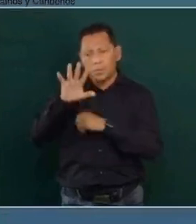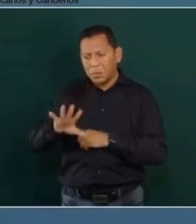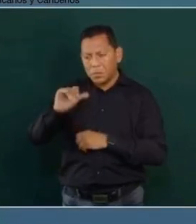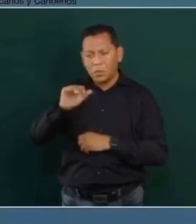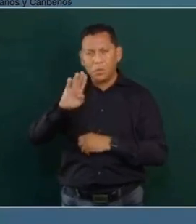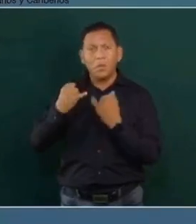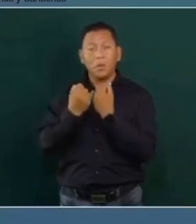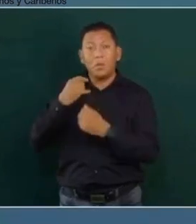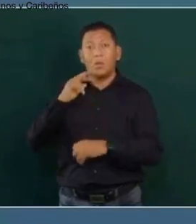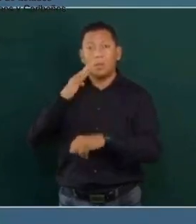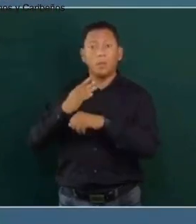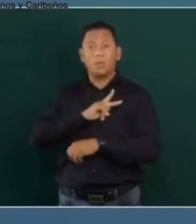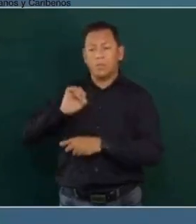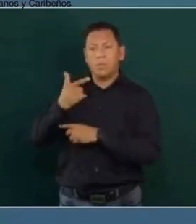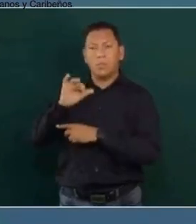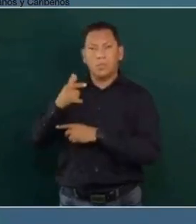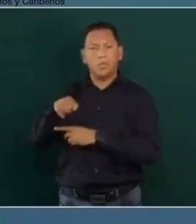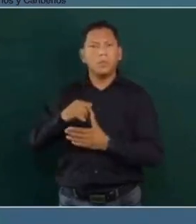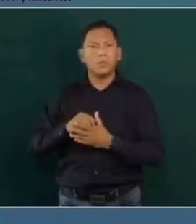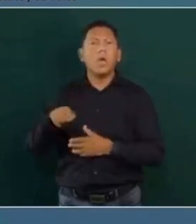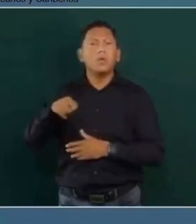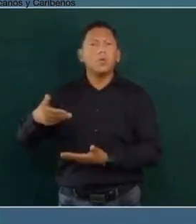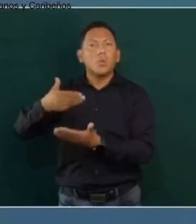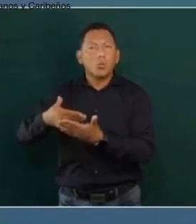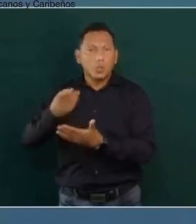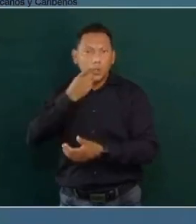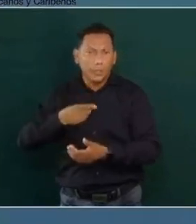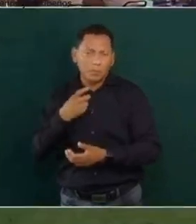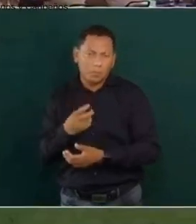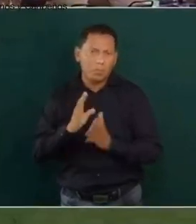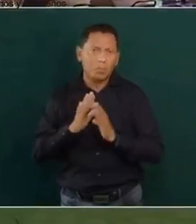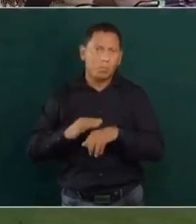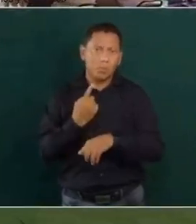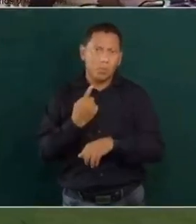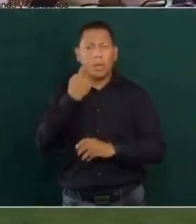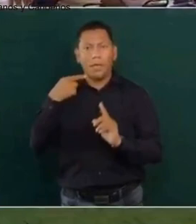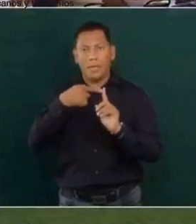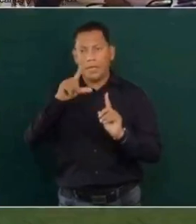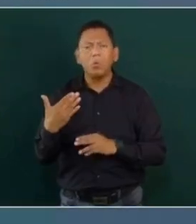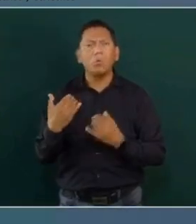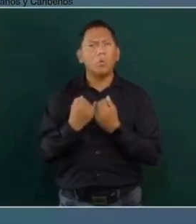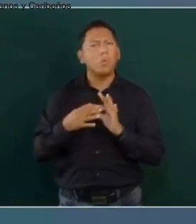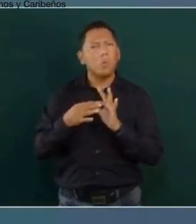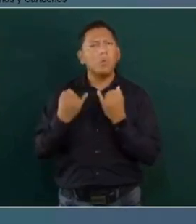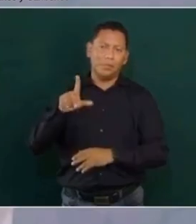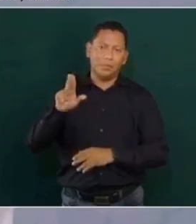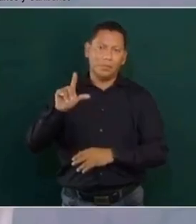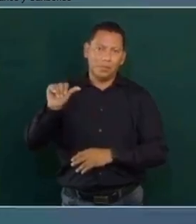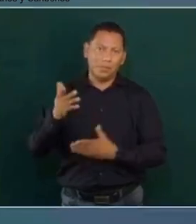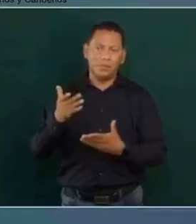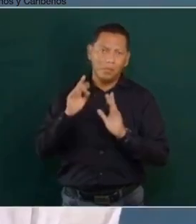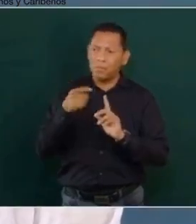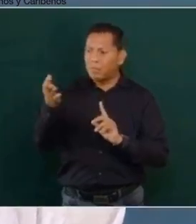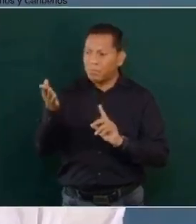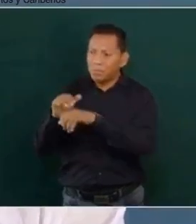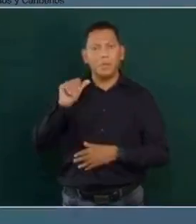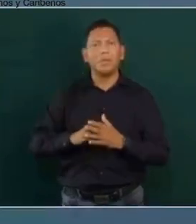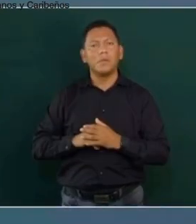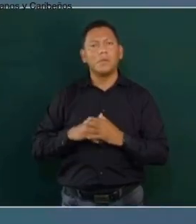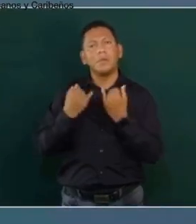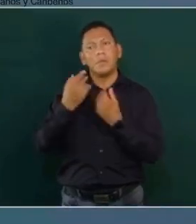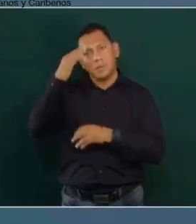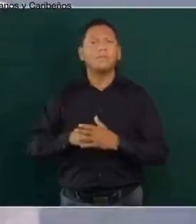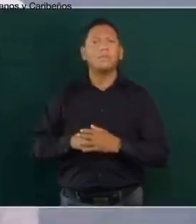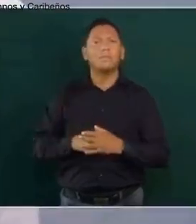el presidente de la CELAC. Entonces, nos plantearon esto, porque Lázaro tiene consenso con Lula, Alberto Fernández, Petro,